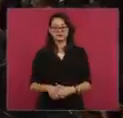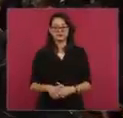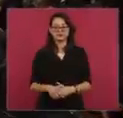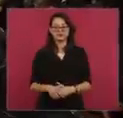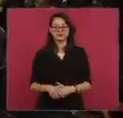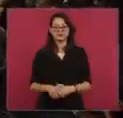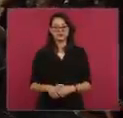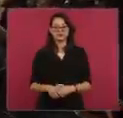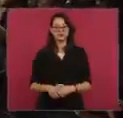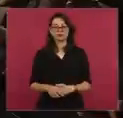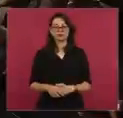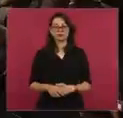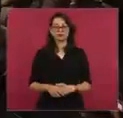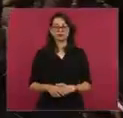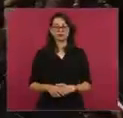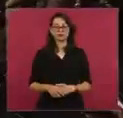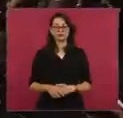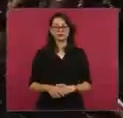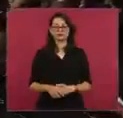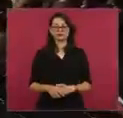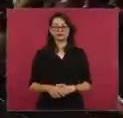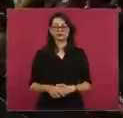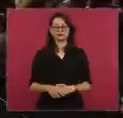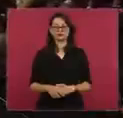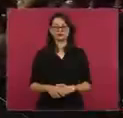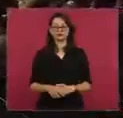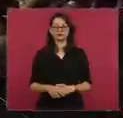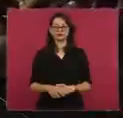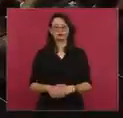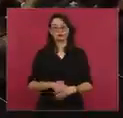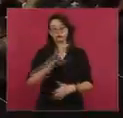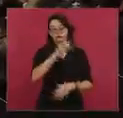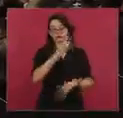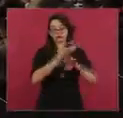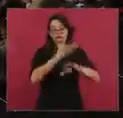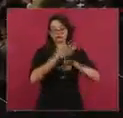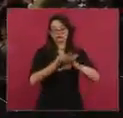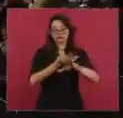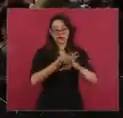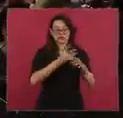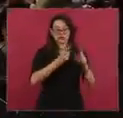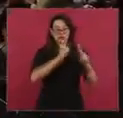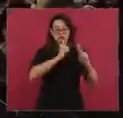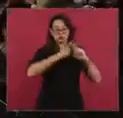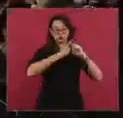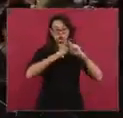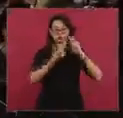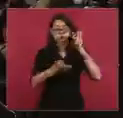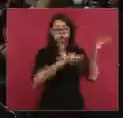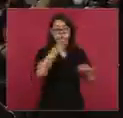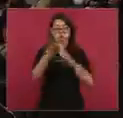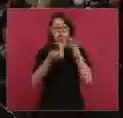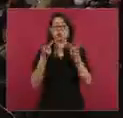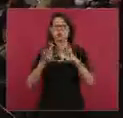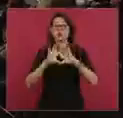Los primeros, bueno, ¿quiénes son? En esta encuesta que se hace a nivel mundial, pues bueno, ya se